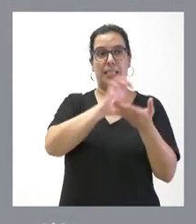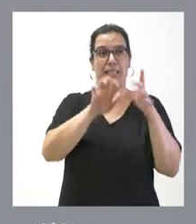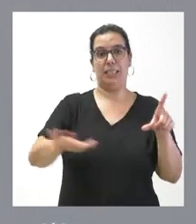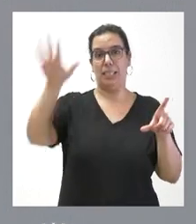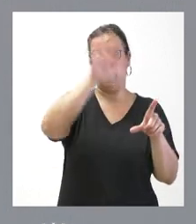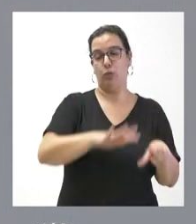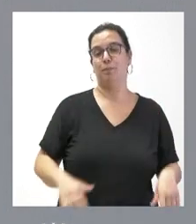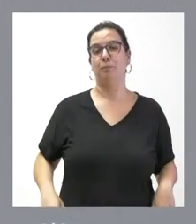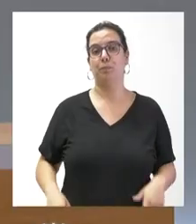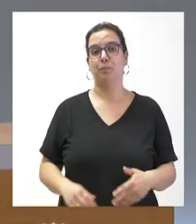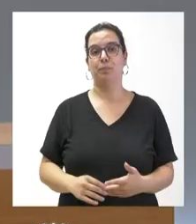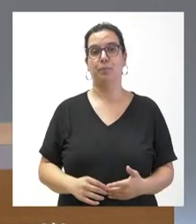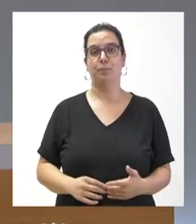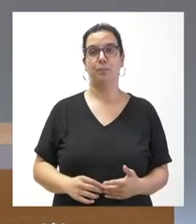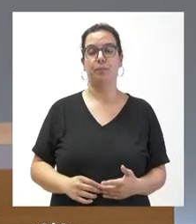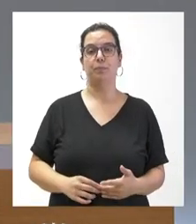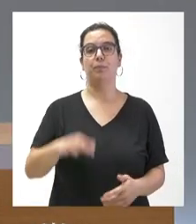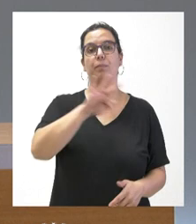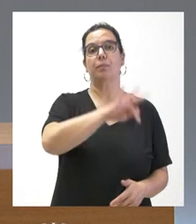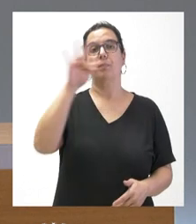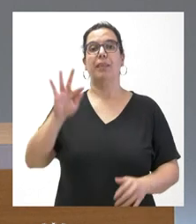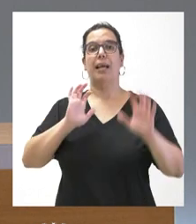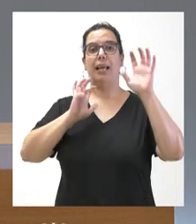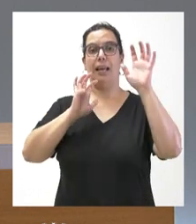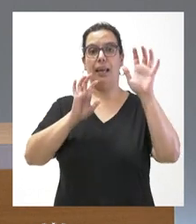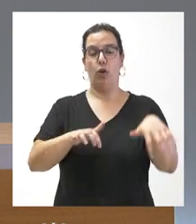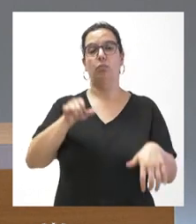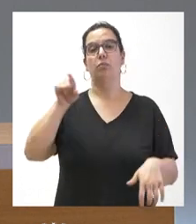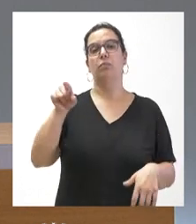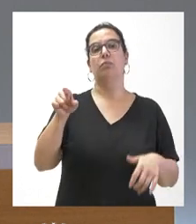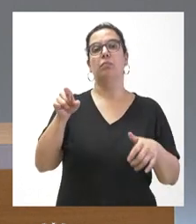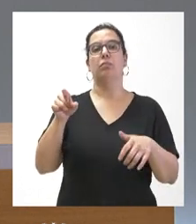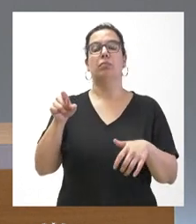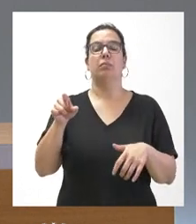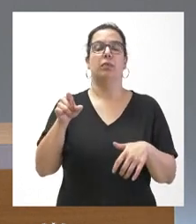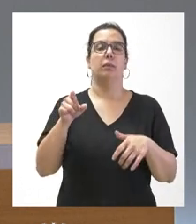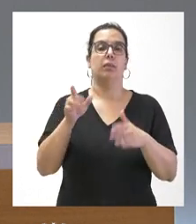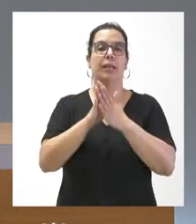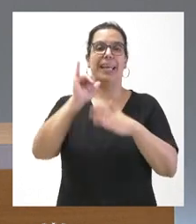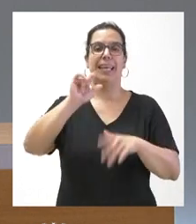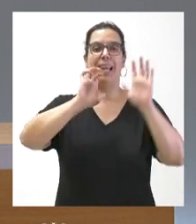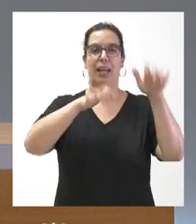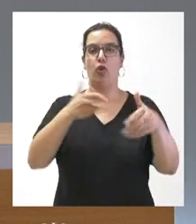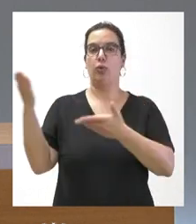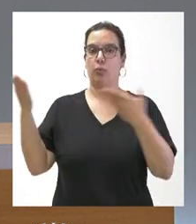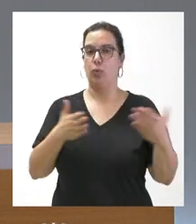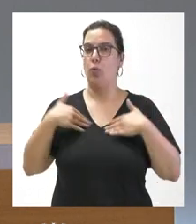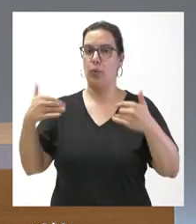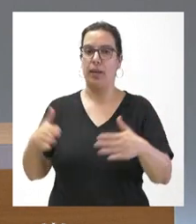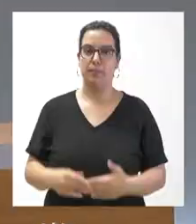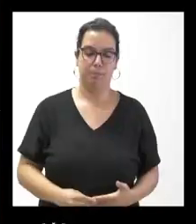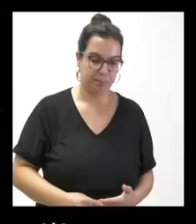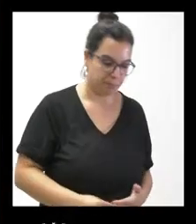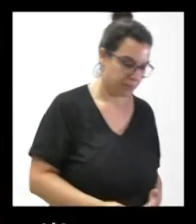de España. Nos trasladamos ahora a León. Allí tenemos a Carlos Domínguez de León. Adelante, cuando quieras.